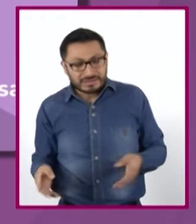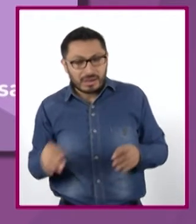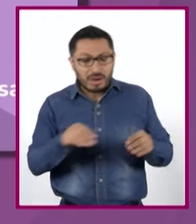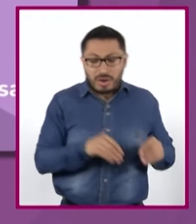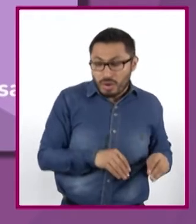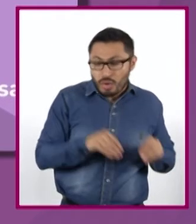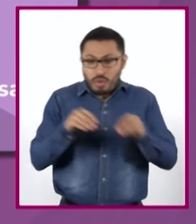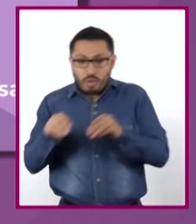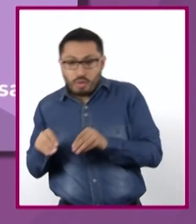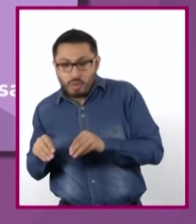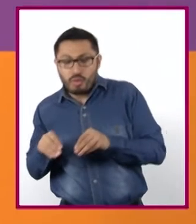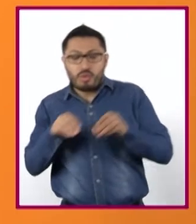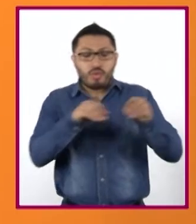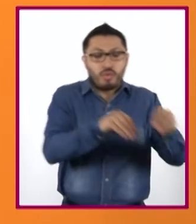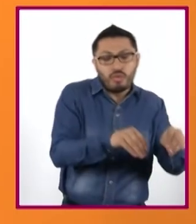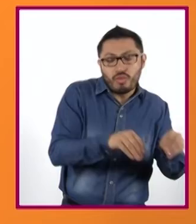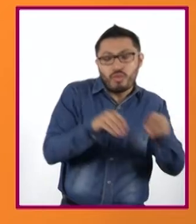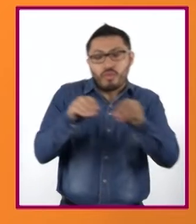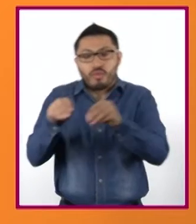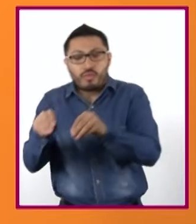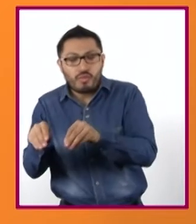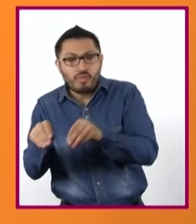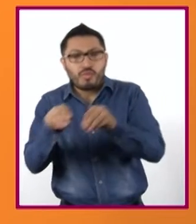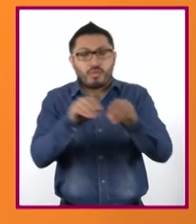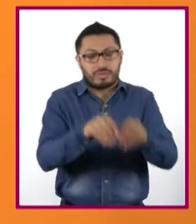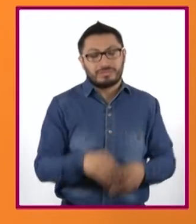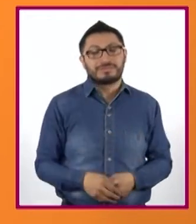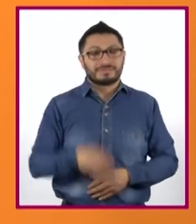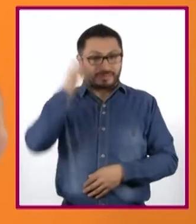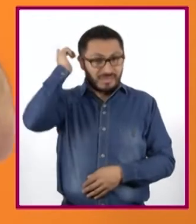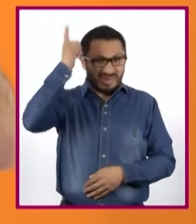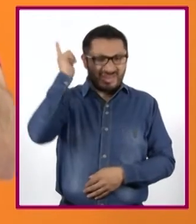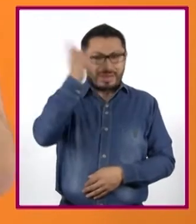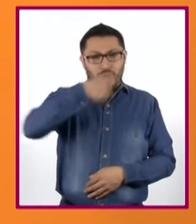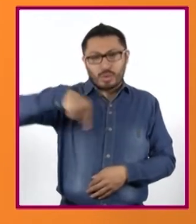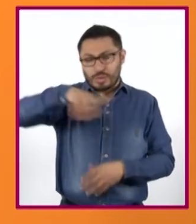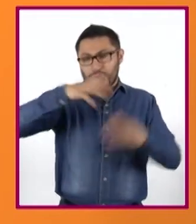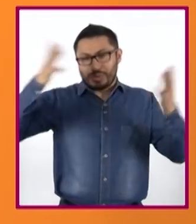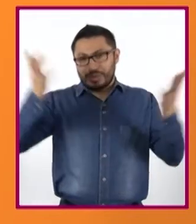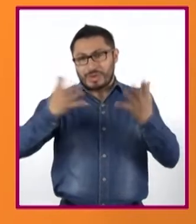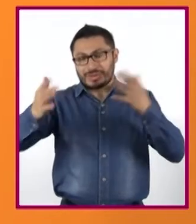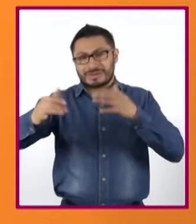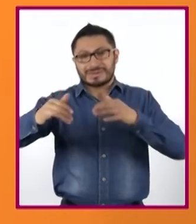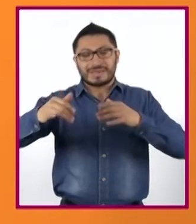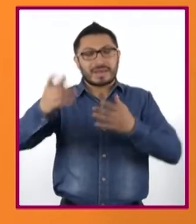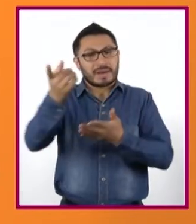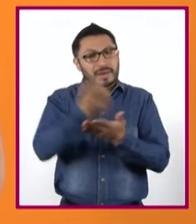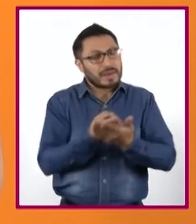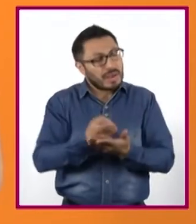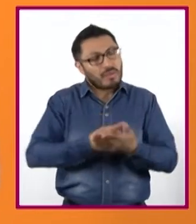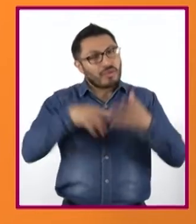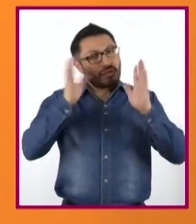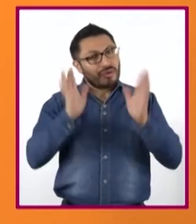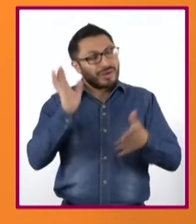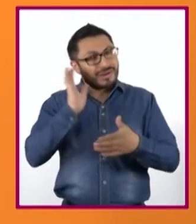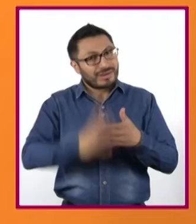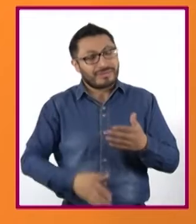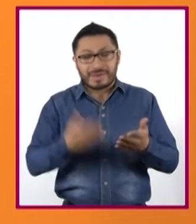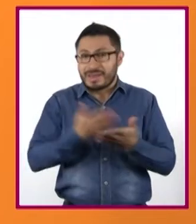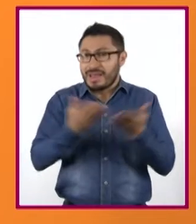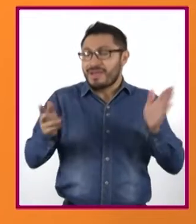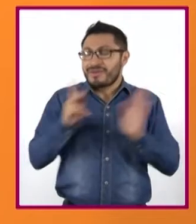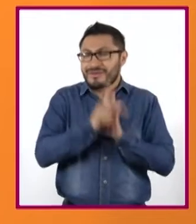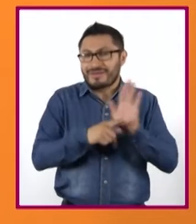un lugar a otro. Espero que hayan terminado de elaborar su esquema. Ahora les invito a observar el